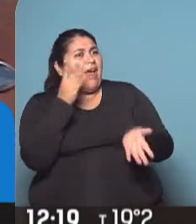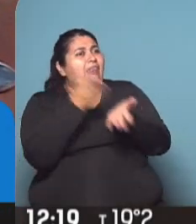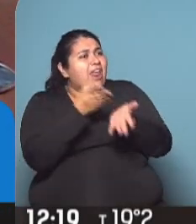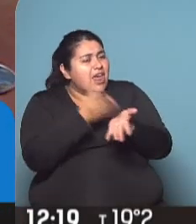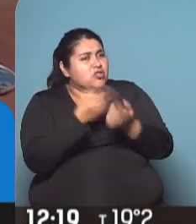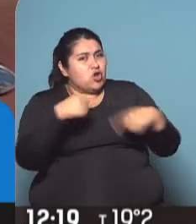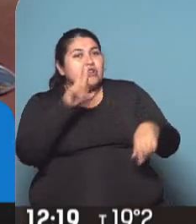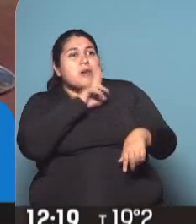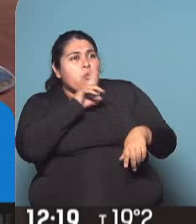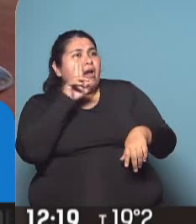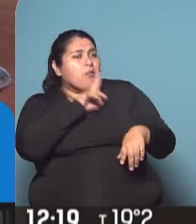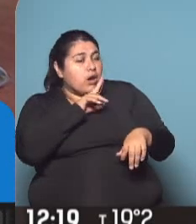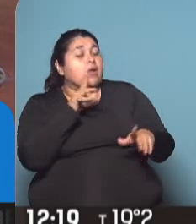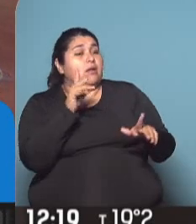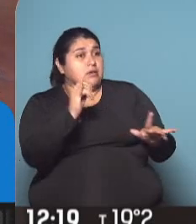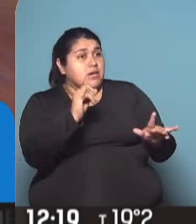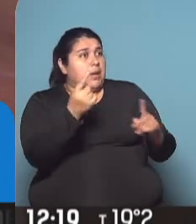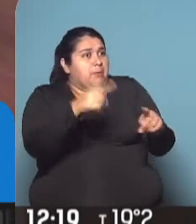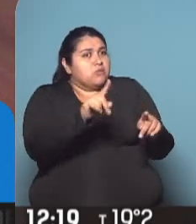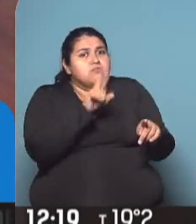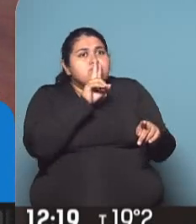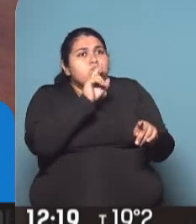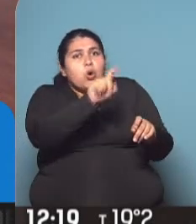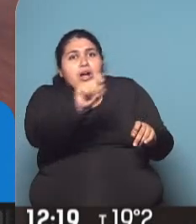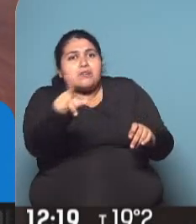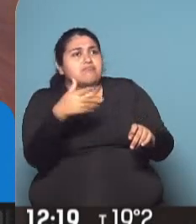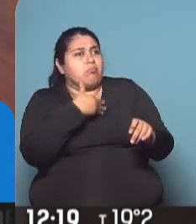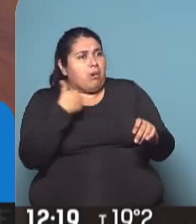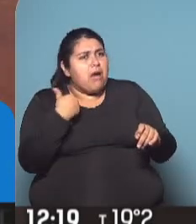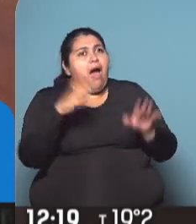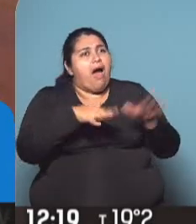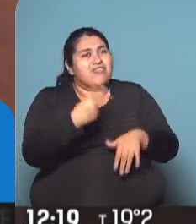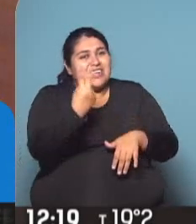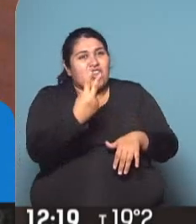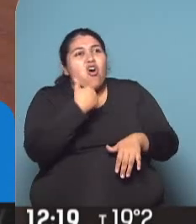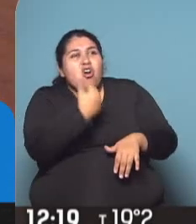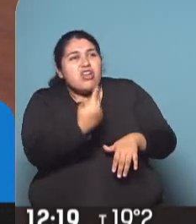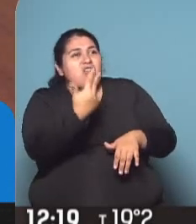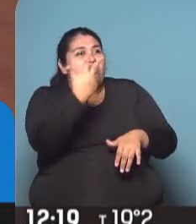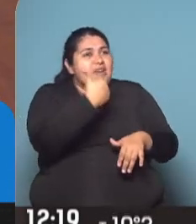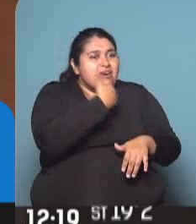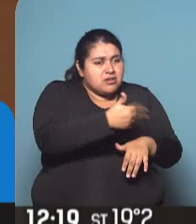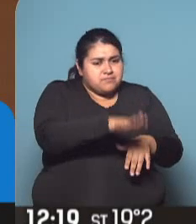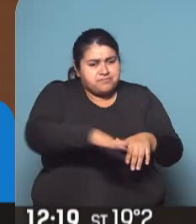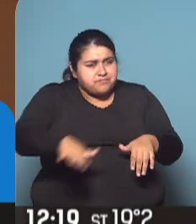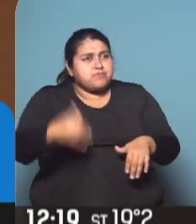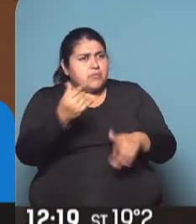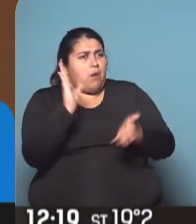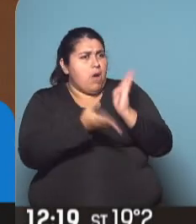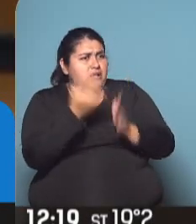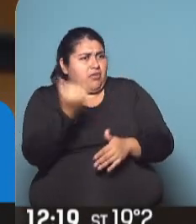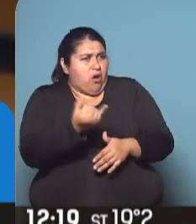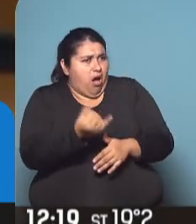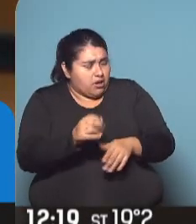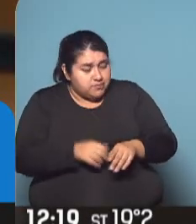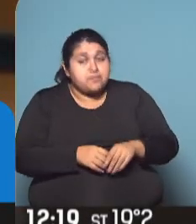de las mujeres, pero uno piensa que detrás de cada mujer, detrás de cada mamá puede haber dos, tres, cinco chicos que están sufriendo un maltrato, ¿no es cierto? O